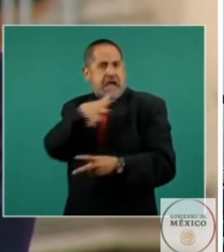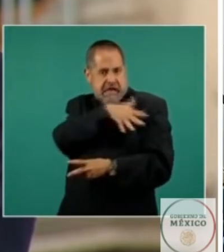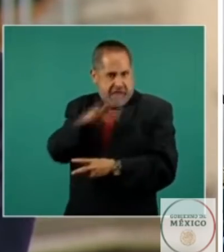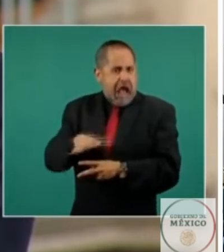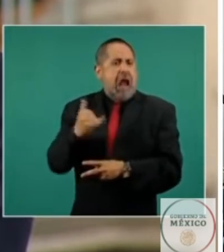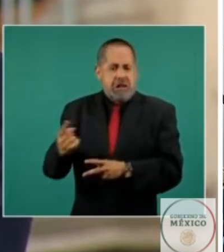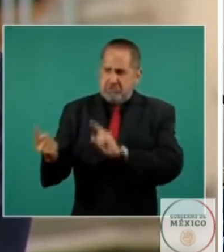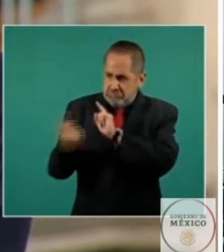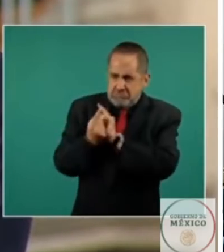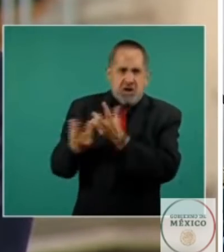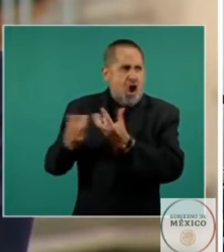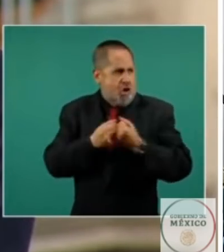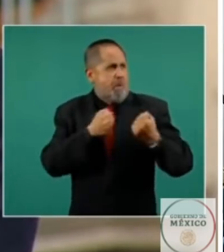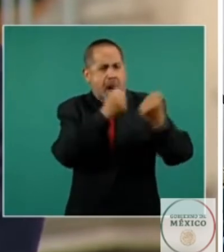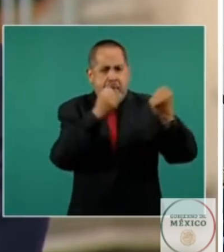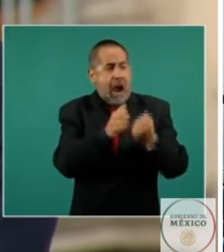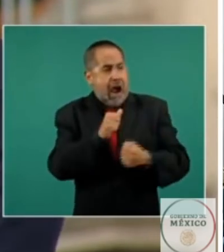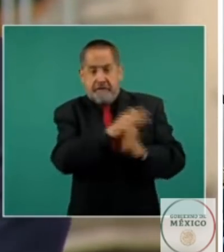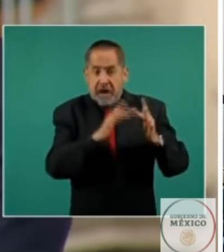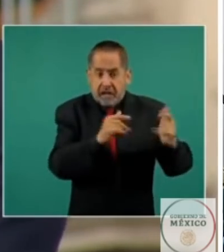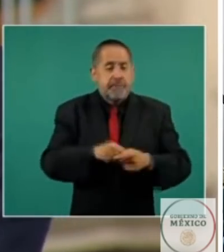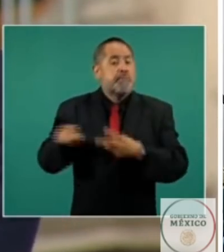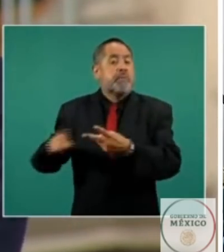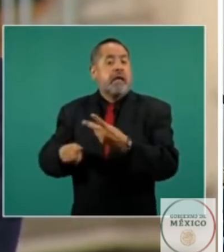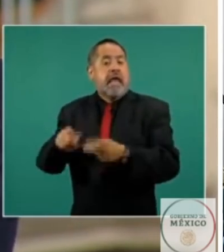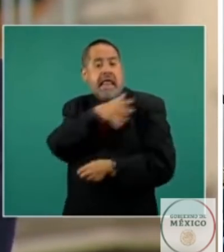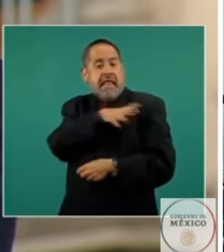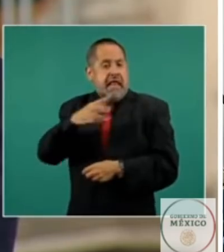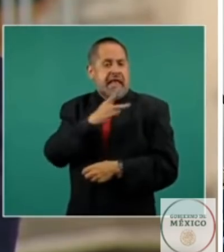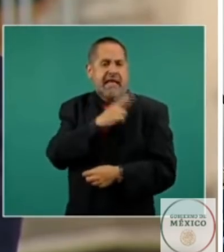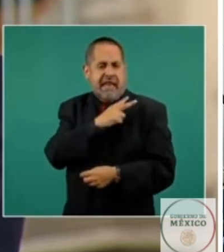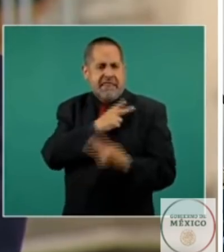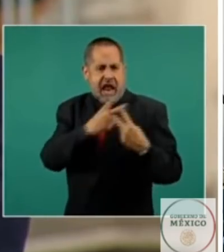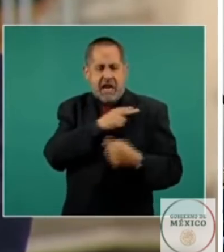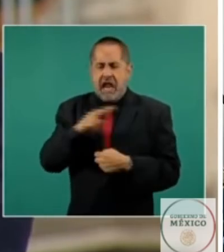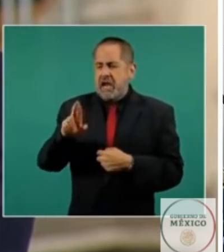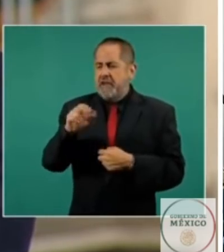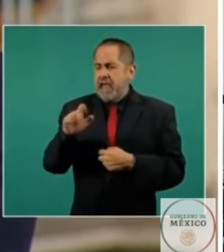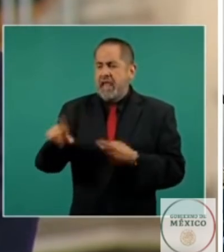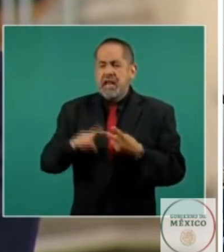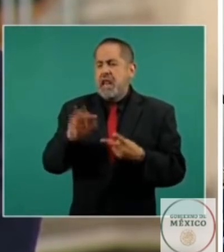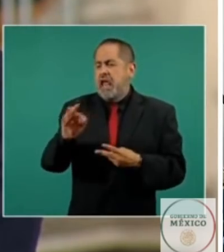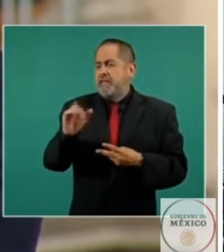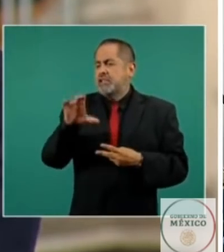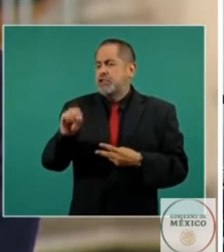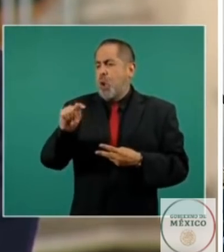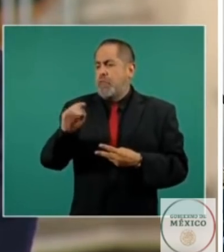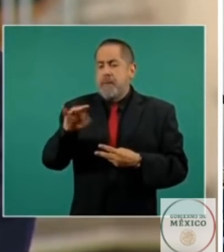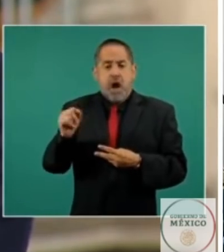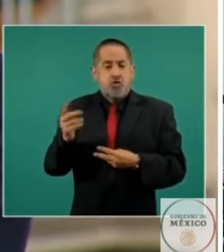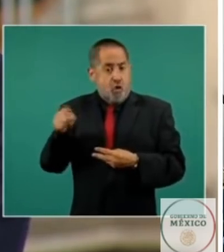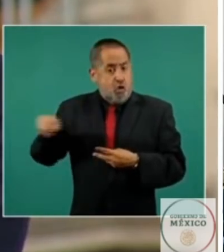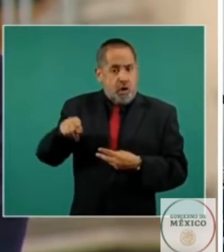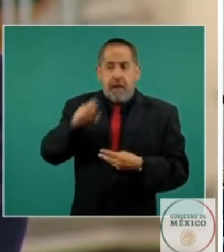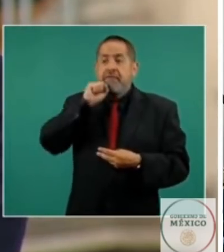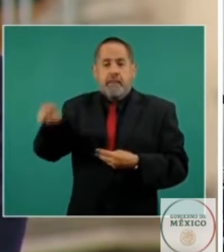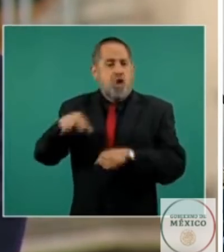coronel respectivamente. Los coroneles Luis Eduardo del Cristo, Rafael Bobadilla y Francisco León Tamayo, el